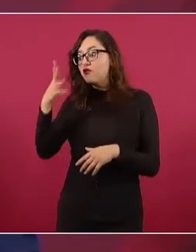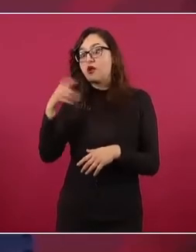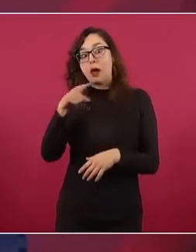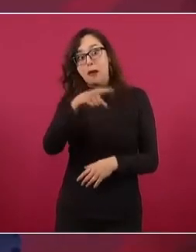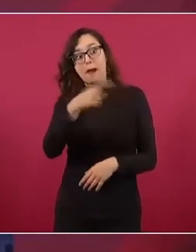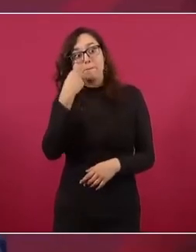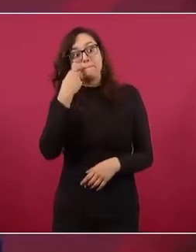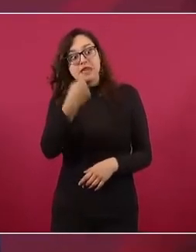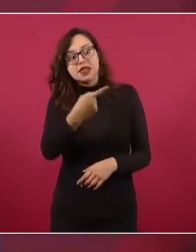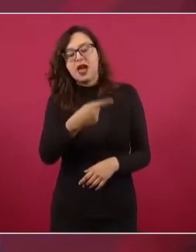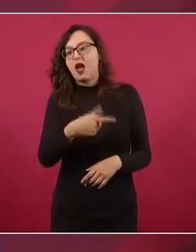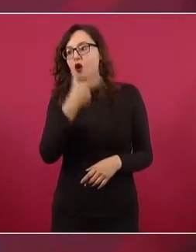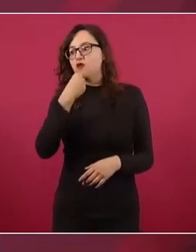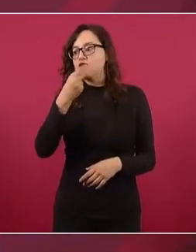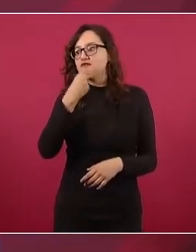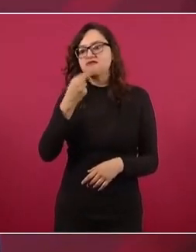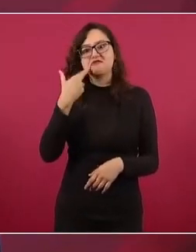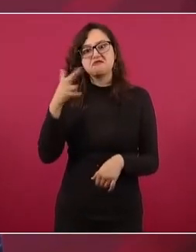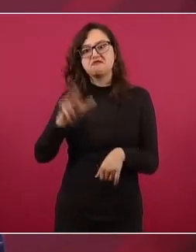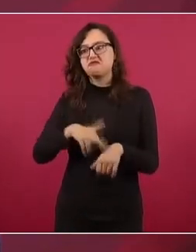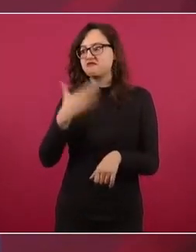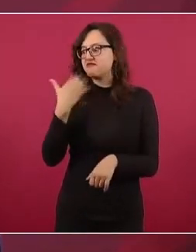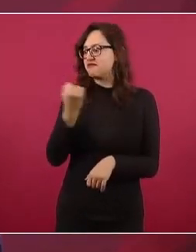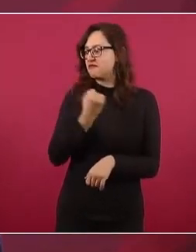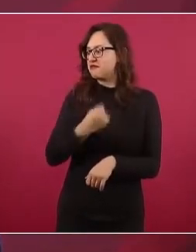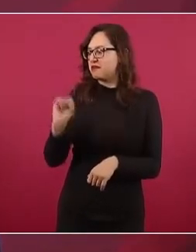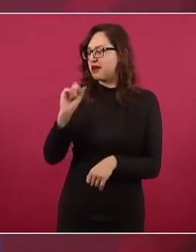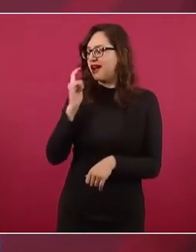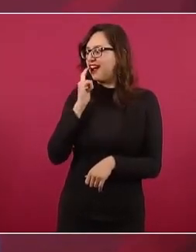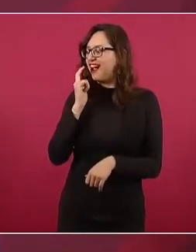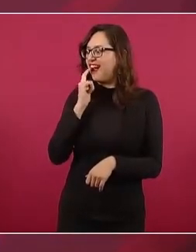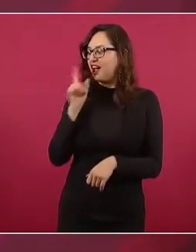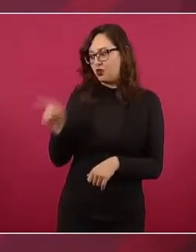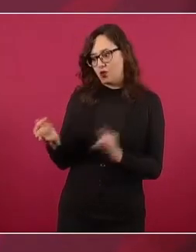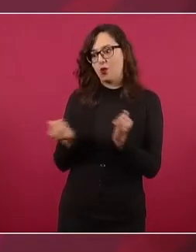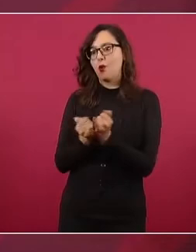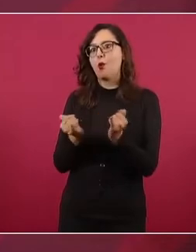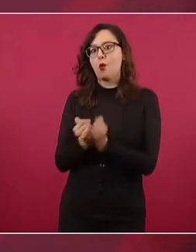don fulano, un reverendo ladrón.